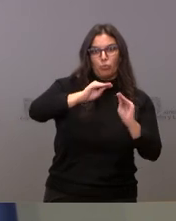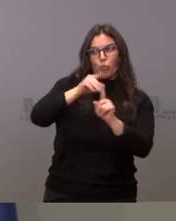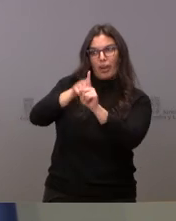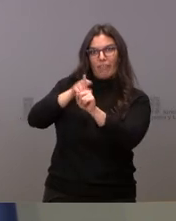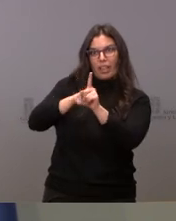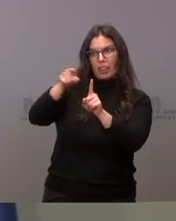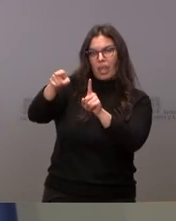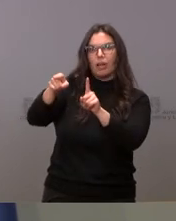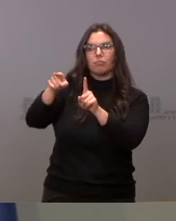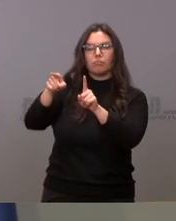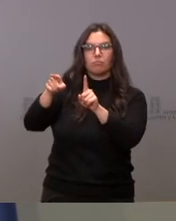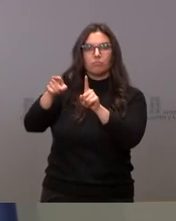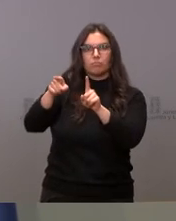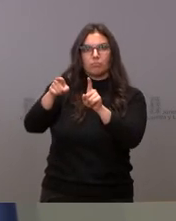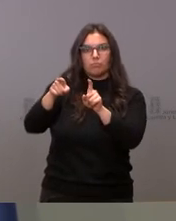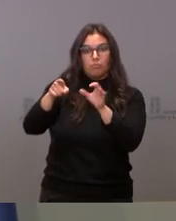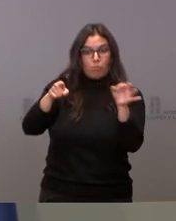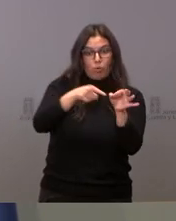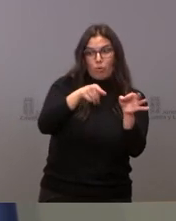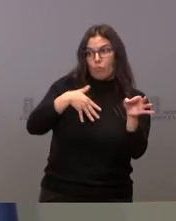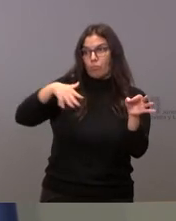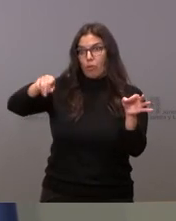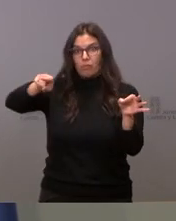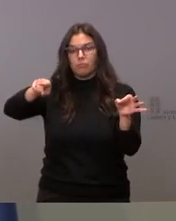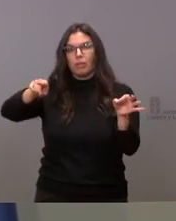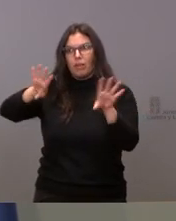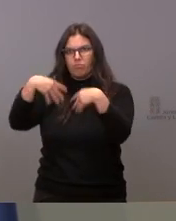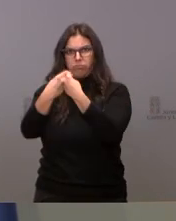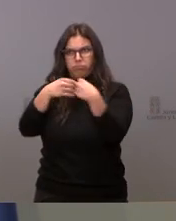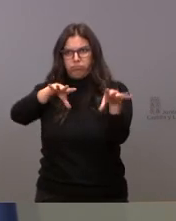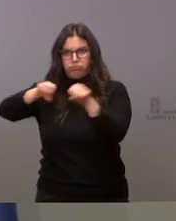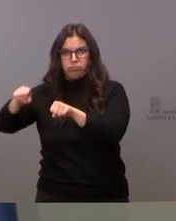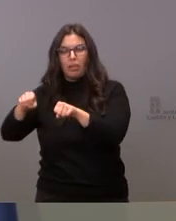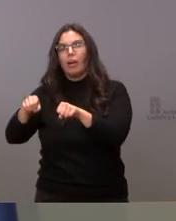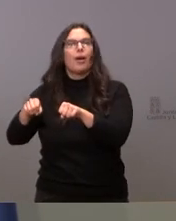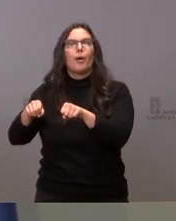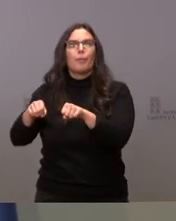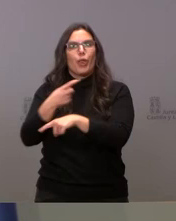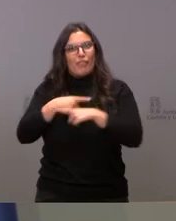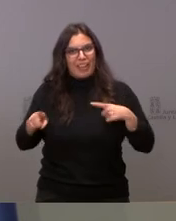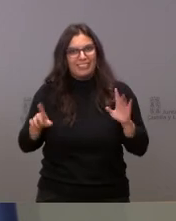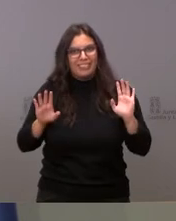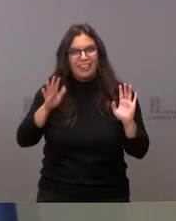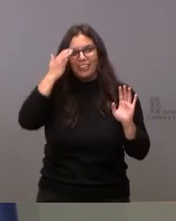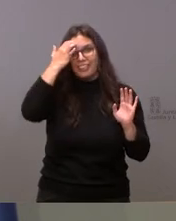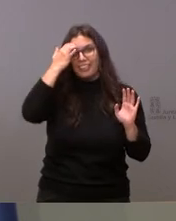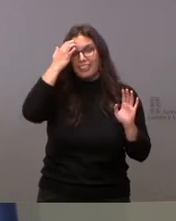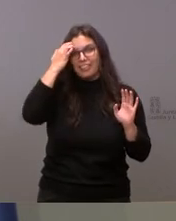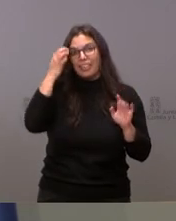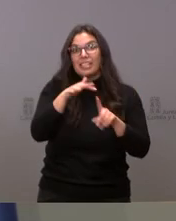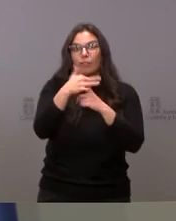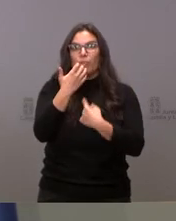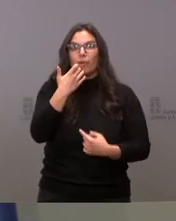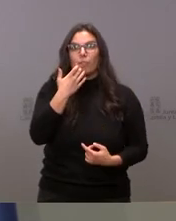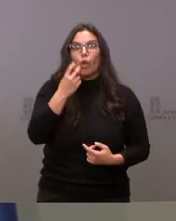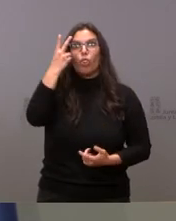manejar su saturación hospitalaria, pero tampoco es lo mismo una situación en la cual tuviéramos 2